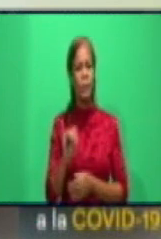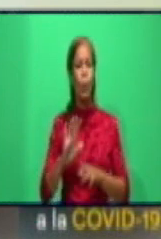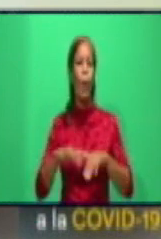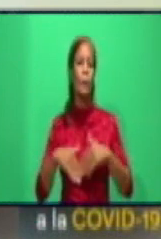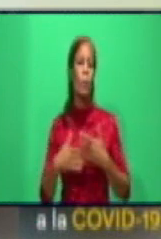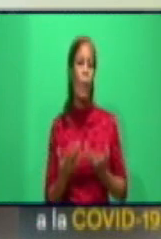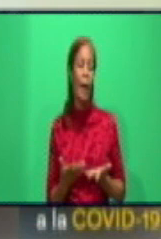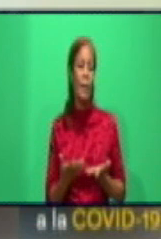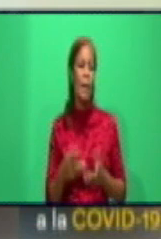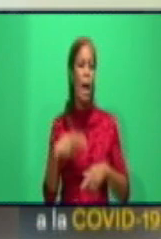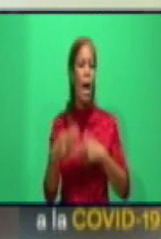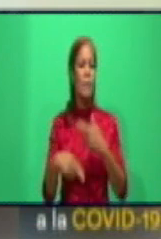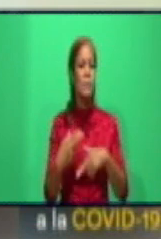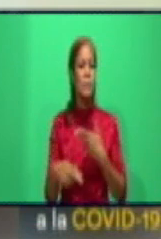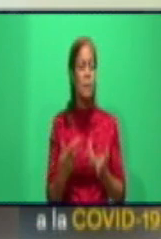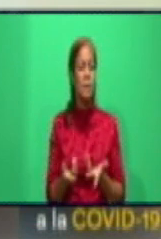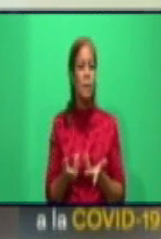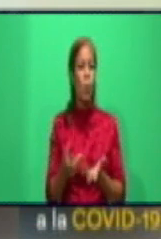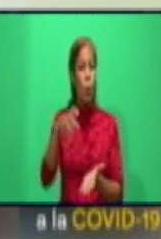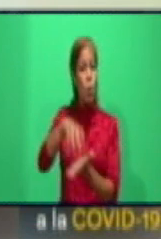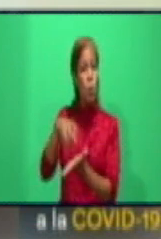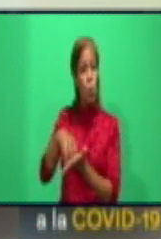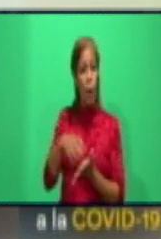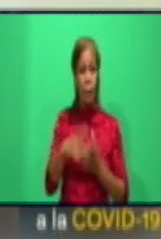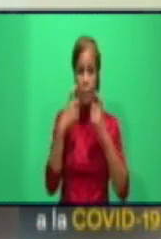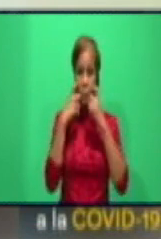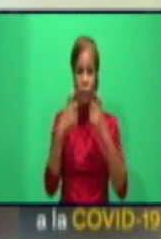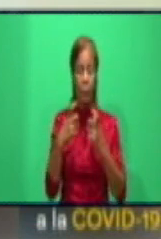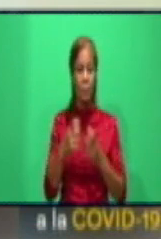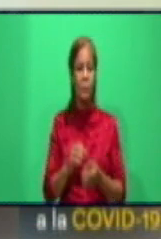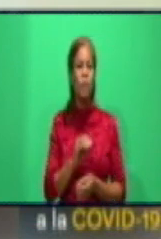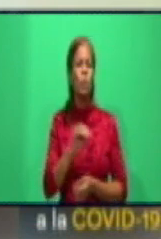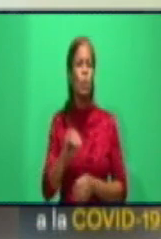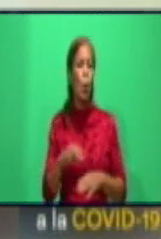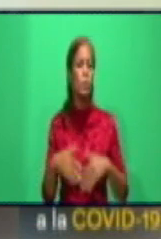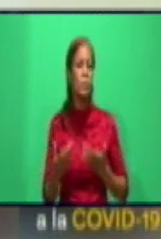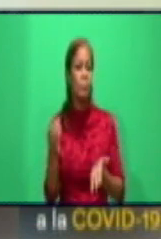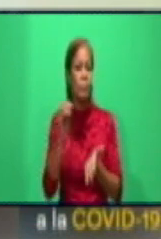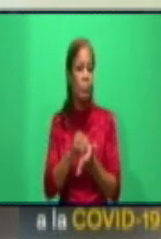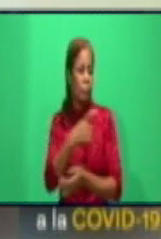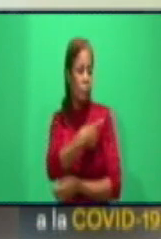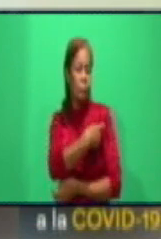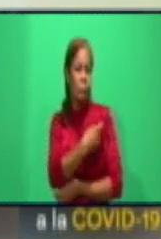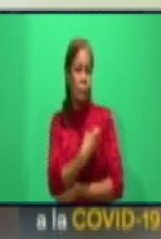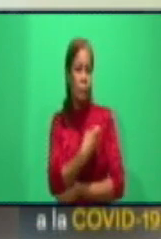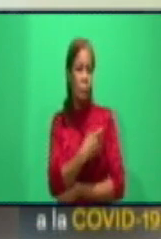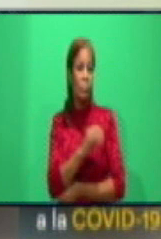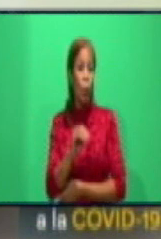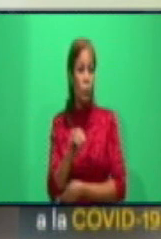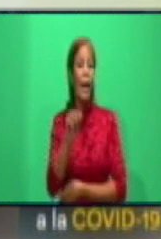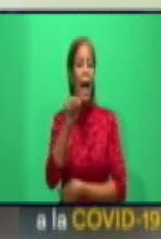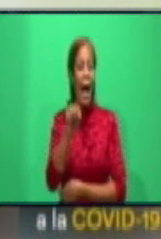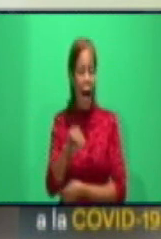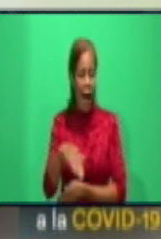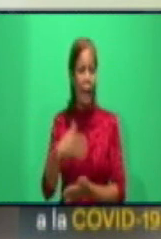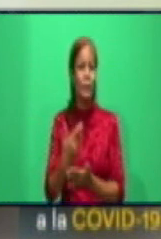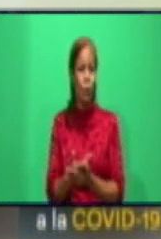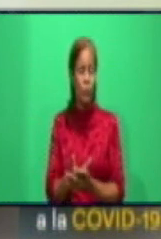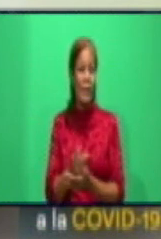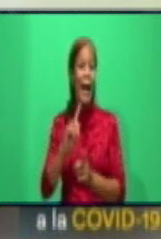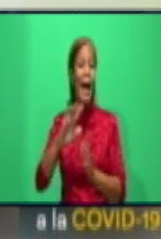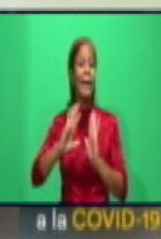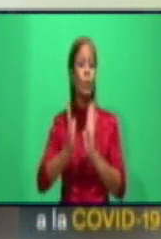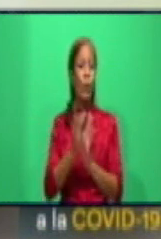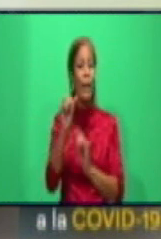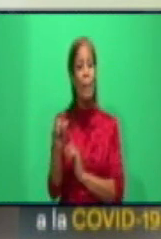escenarios fundamentales. Miren, se han puesto en los centros sospechosos, de sospechosos y de viajeros, a todos los pacientes mayores de 60